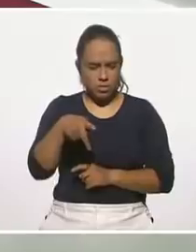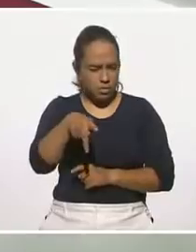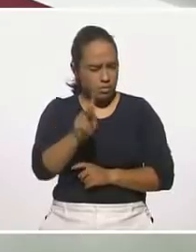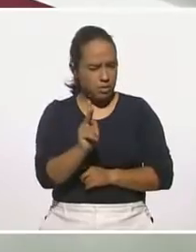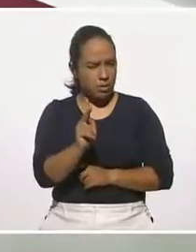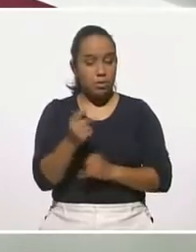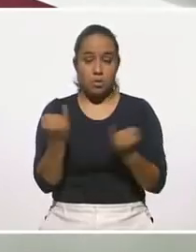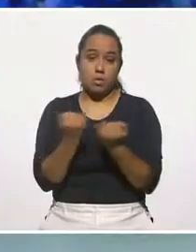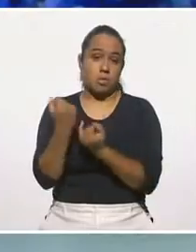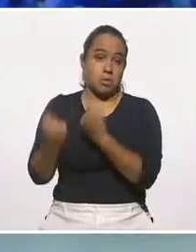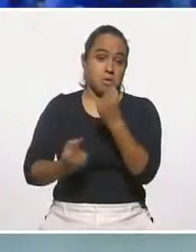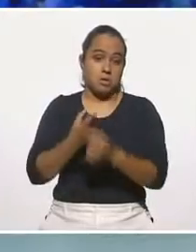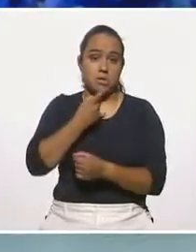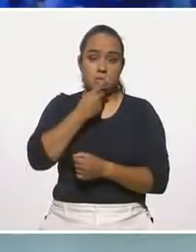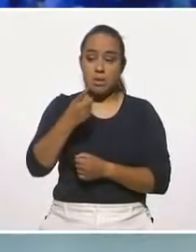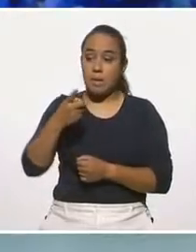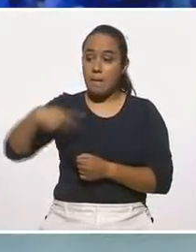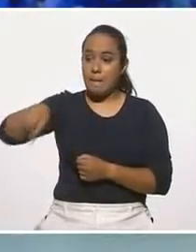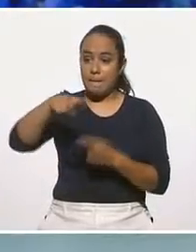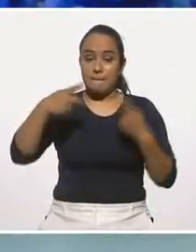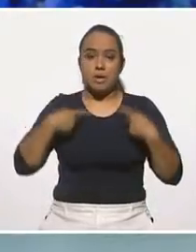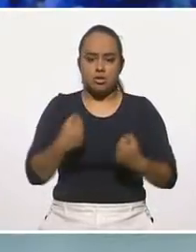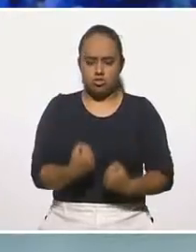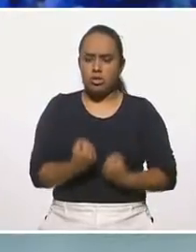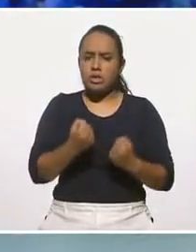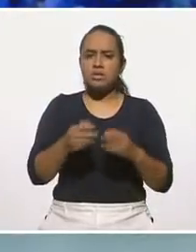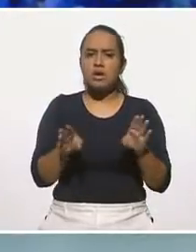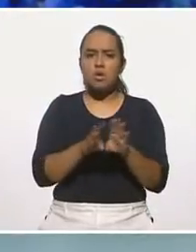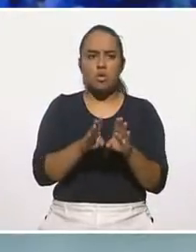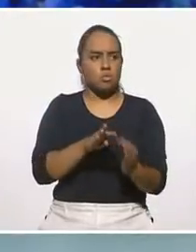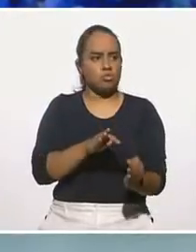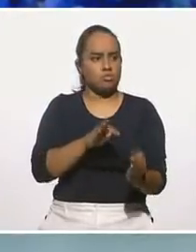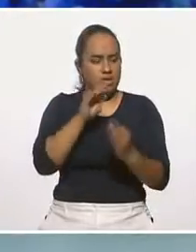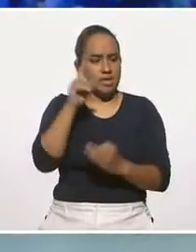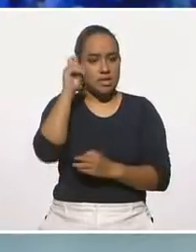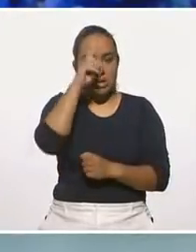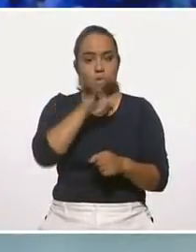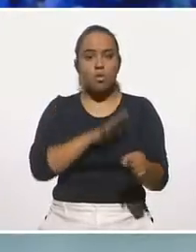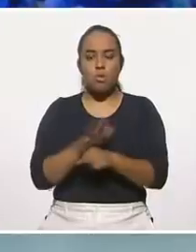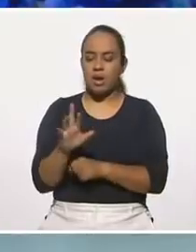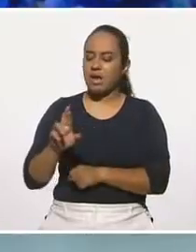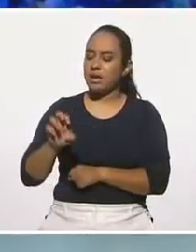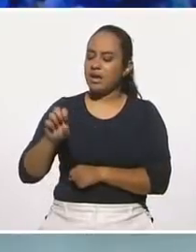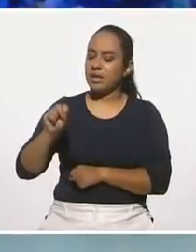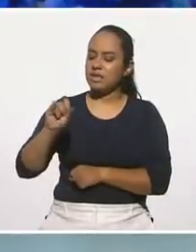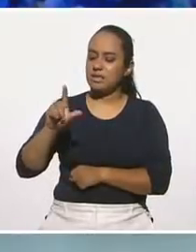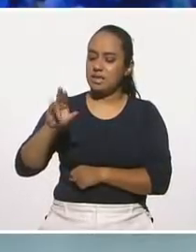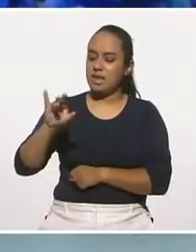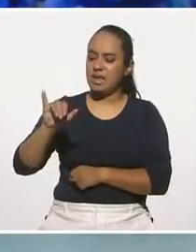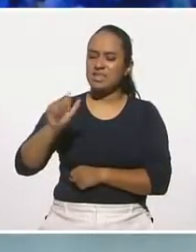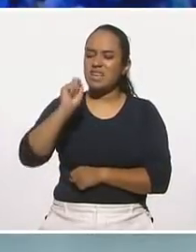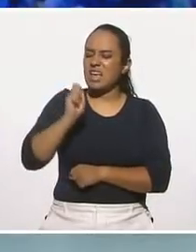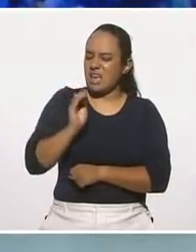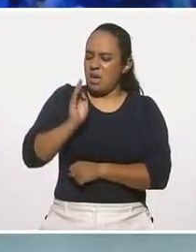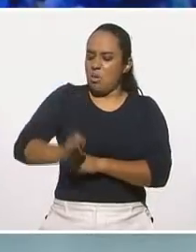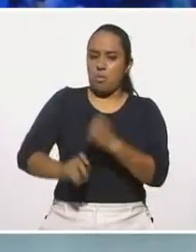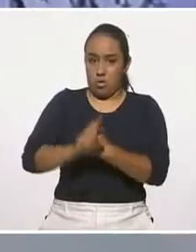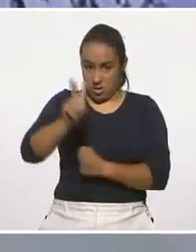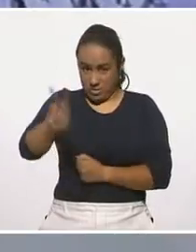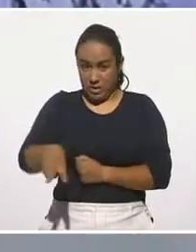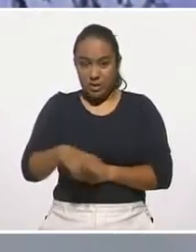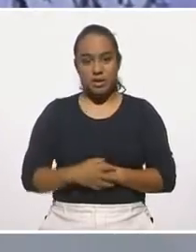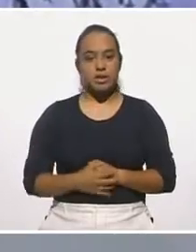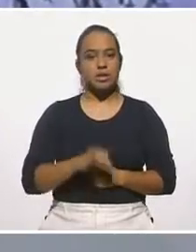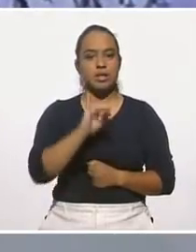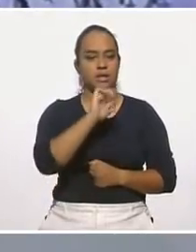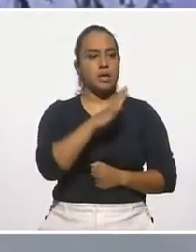también hay quien dice que la fuerza de los seres humanos para enfrentar la adversidad se llama resiliencia. ¿Es correcto, Patricia? Bueno, hay